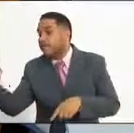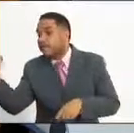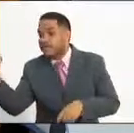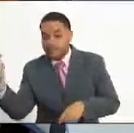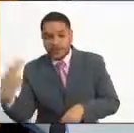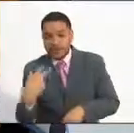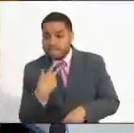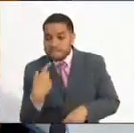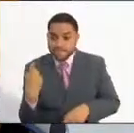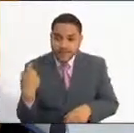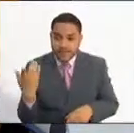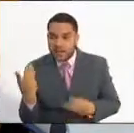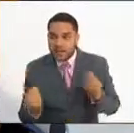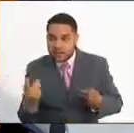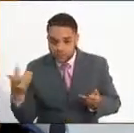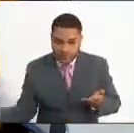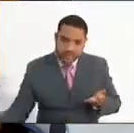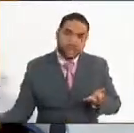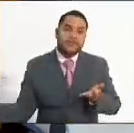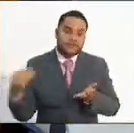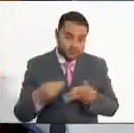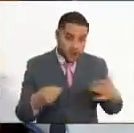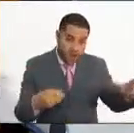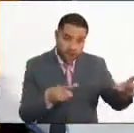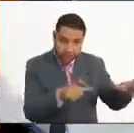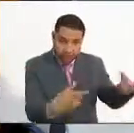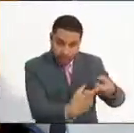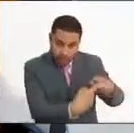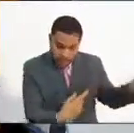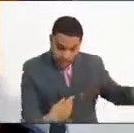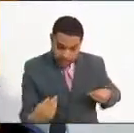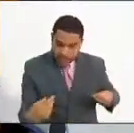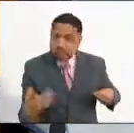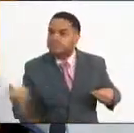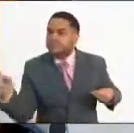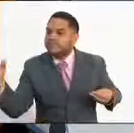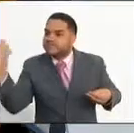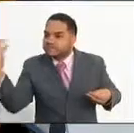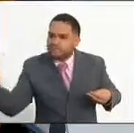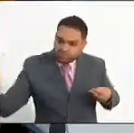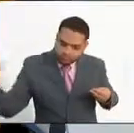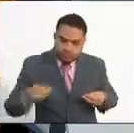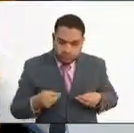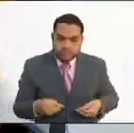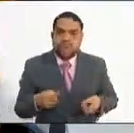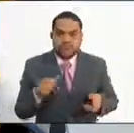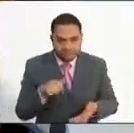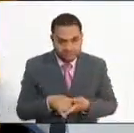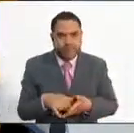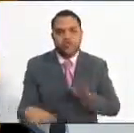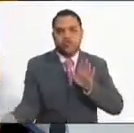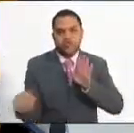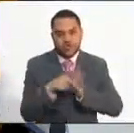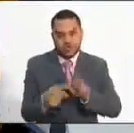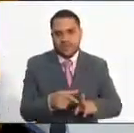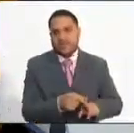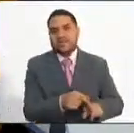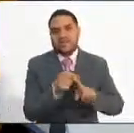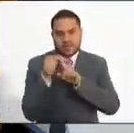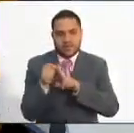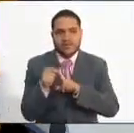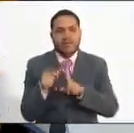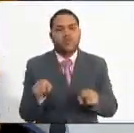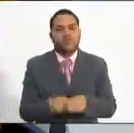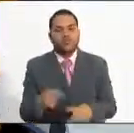concurso pagar el faltante y adelantar así la convocatoria pública. Es decir, es una norma especial la que señala la